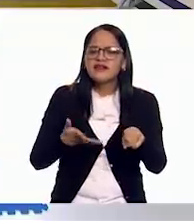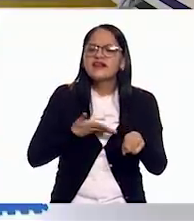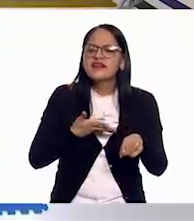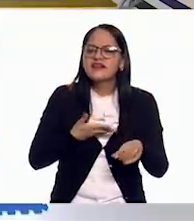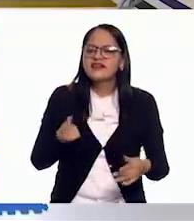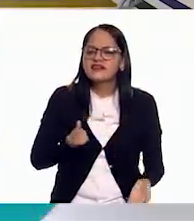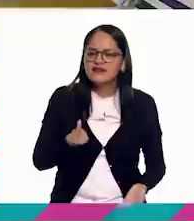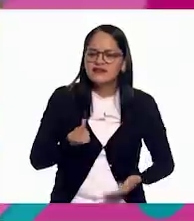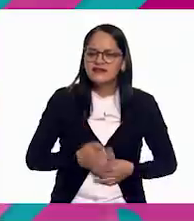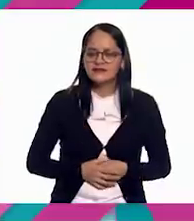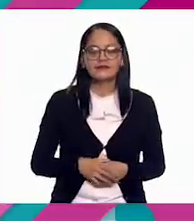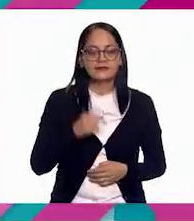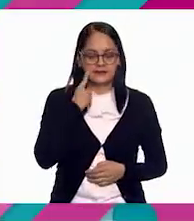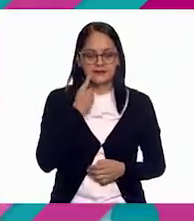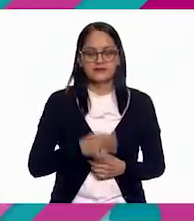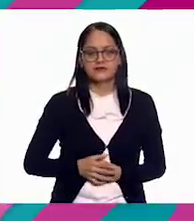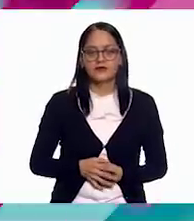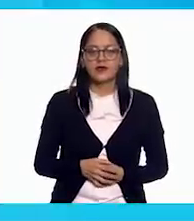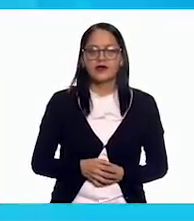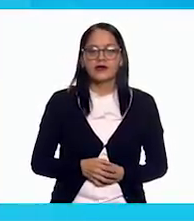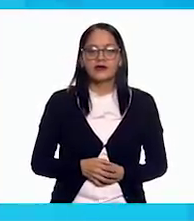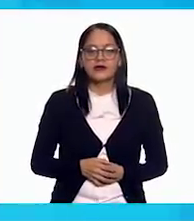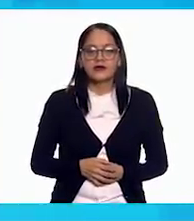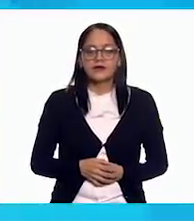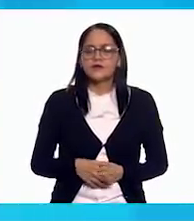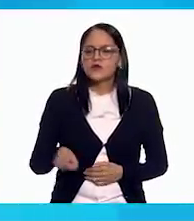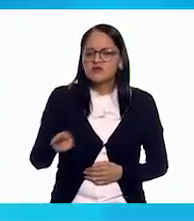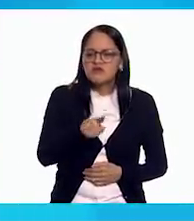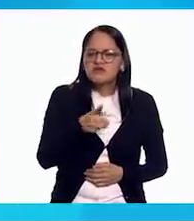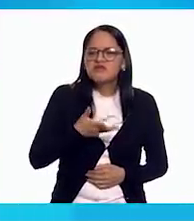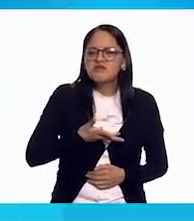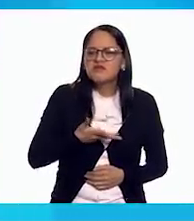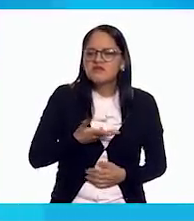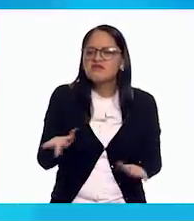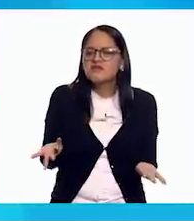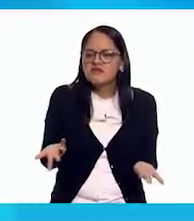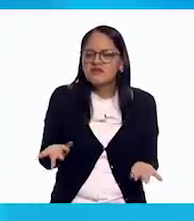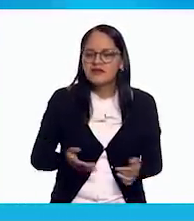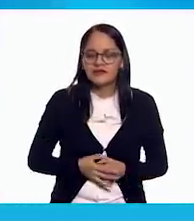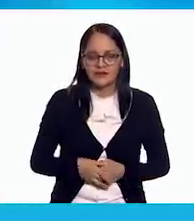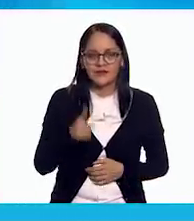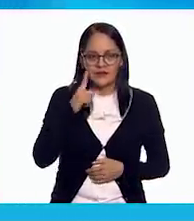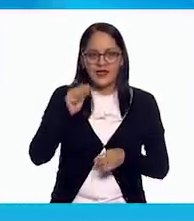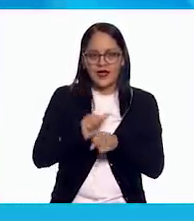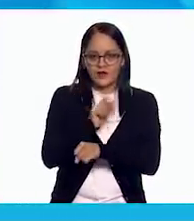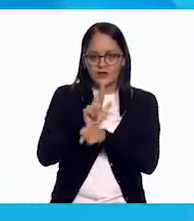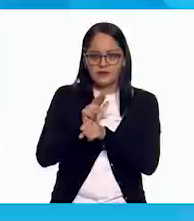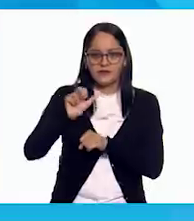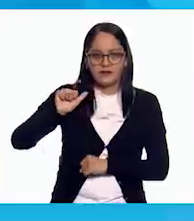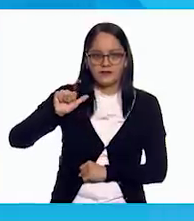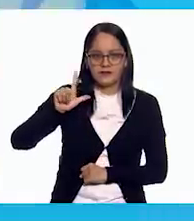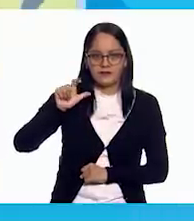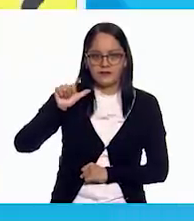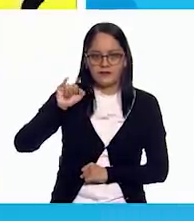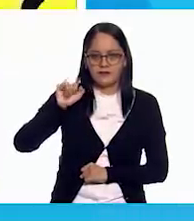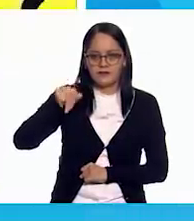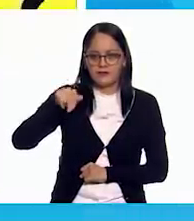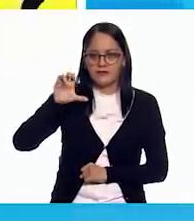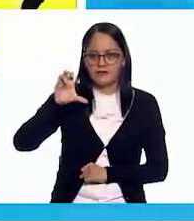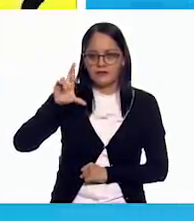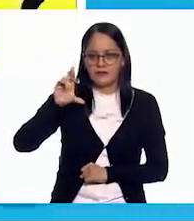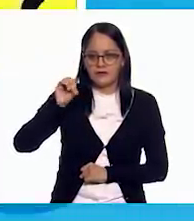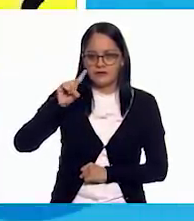Comencemos entonces. ¿Qué tienen? De Alain Crozón. Siguiente.